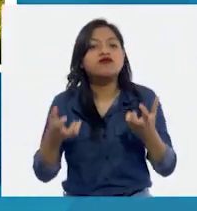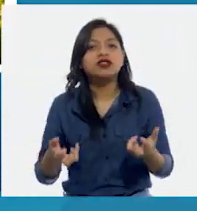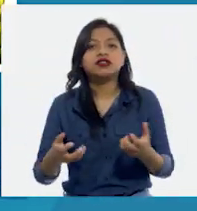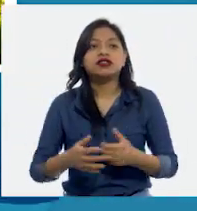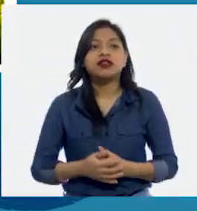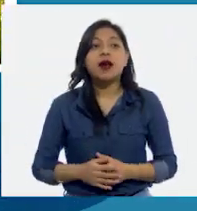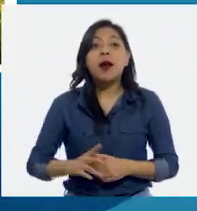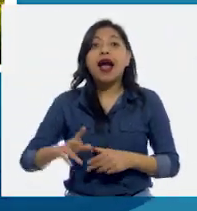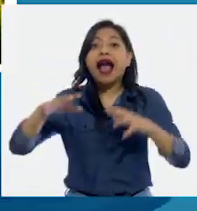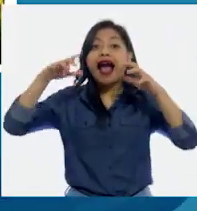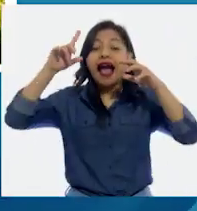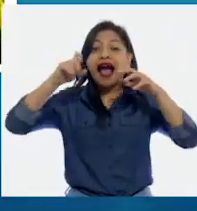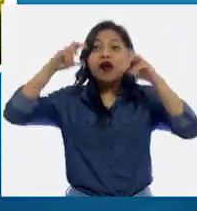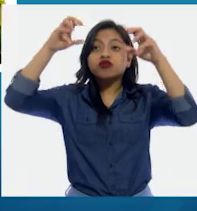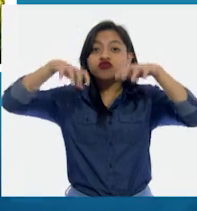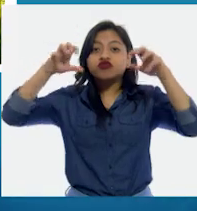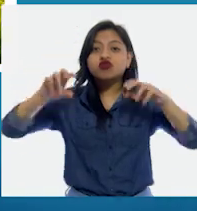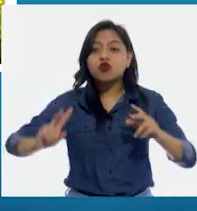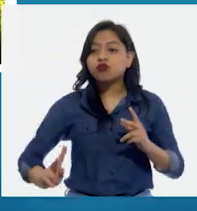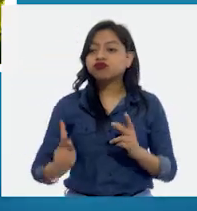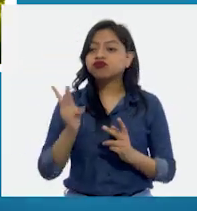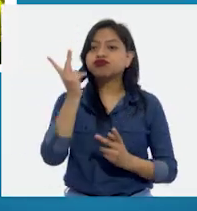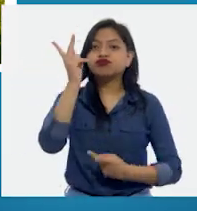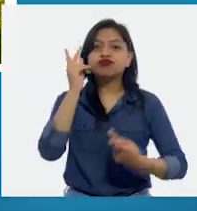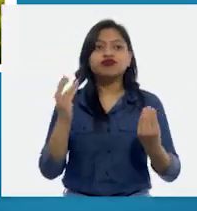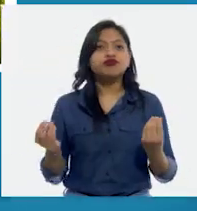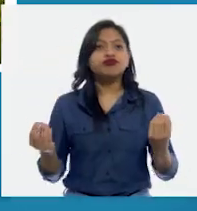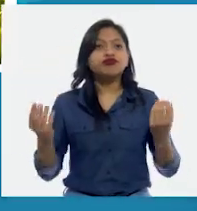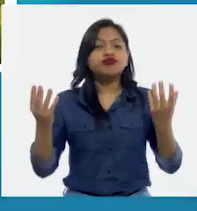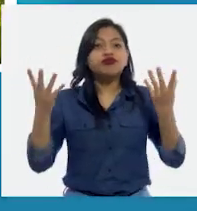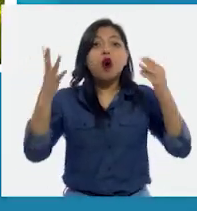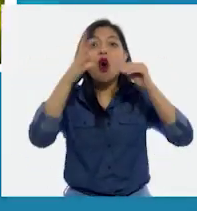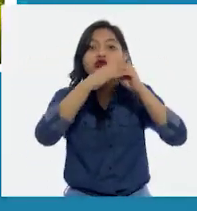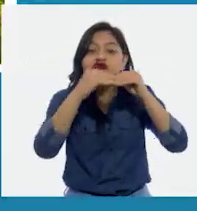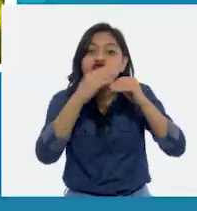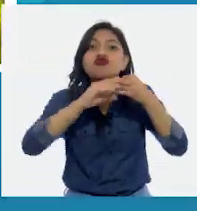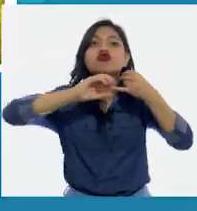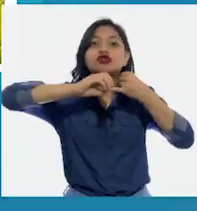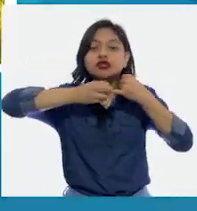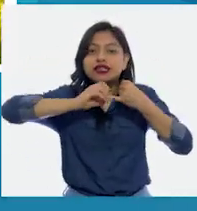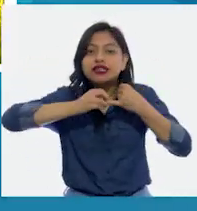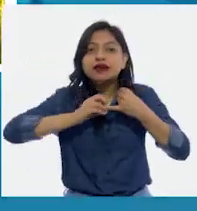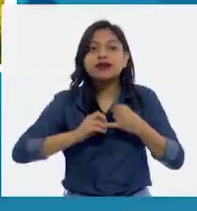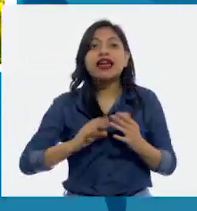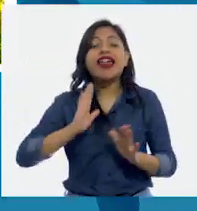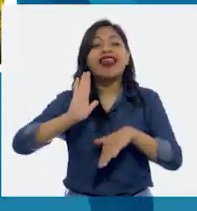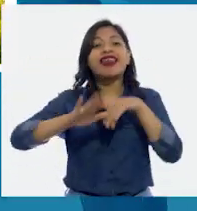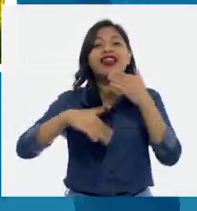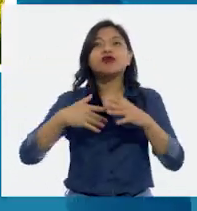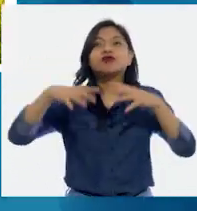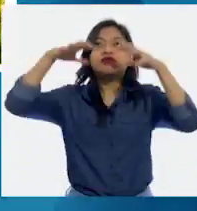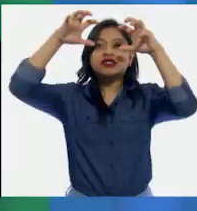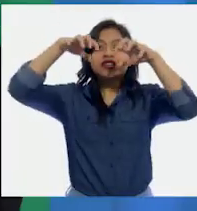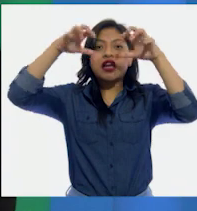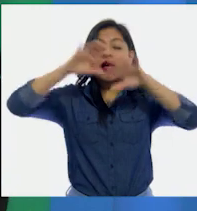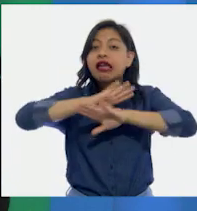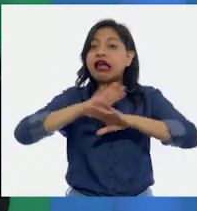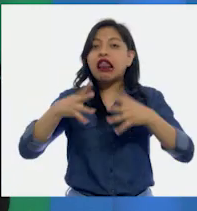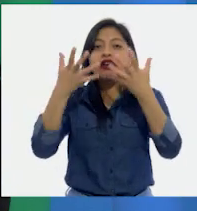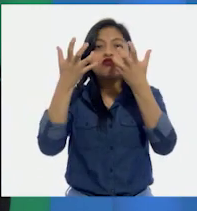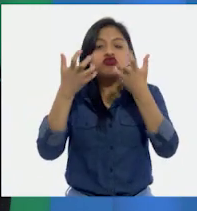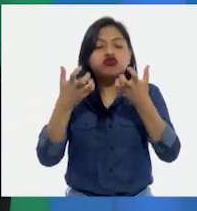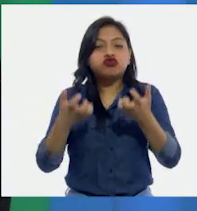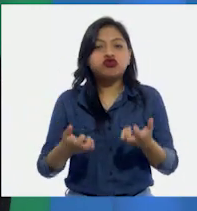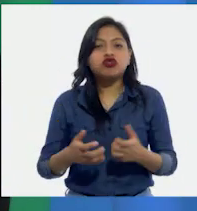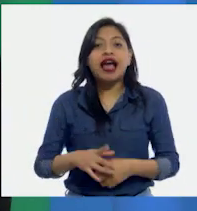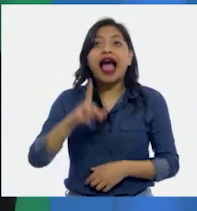las plantas crecen, florecen, dan frutos y semillas antes de la siguiente sequía. El agua